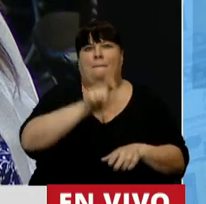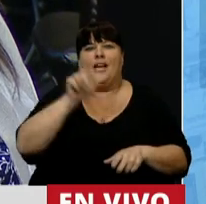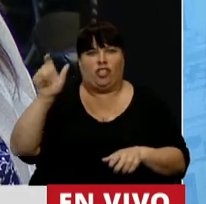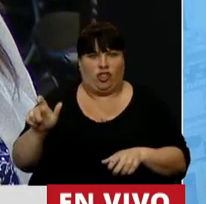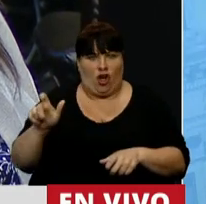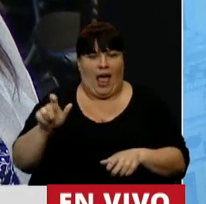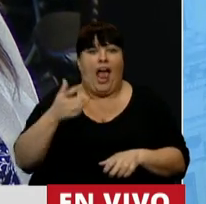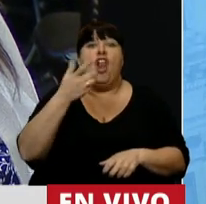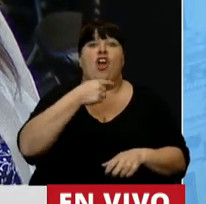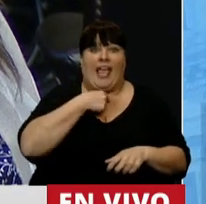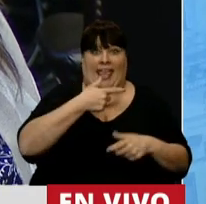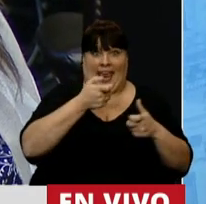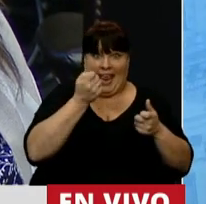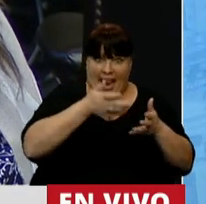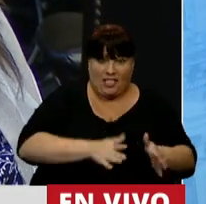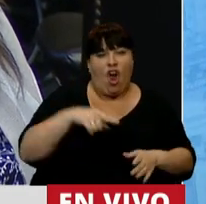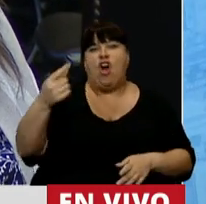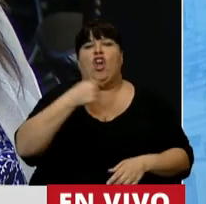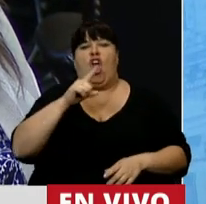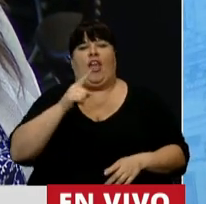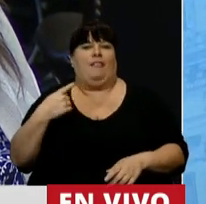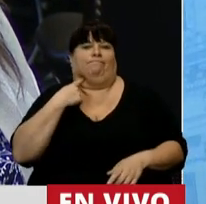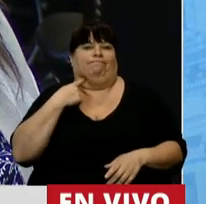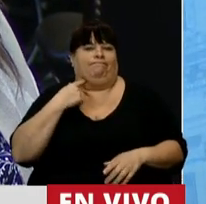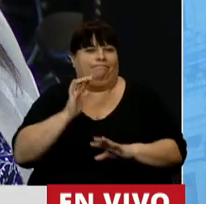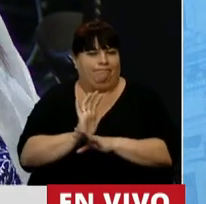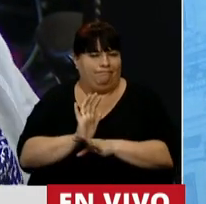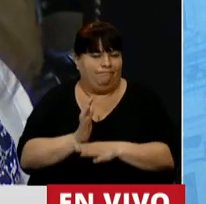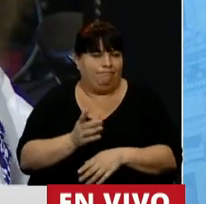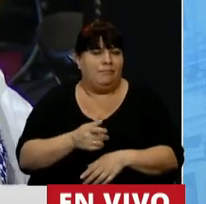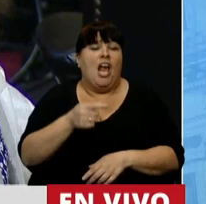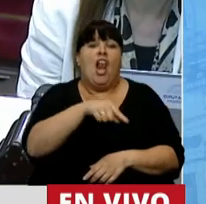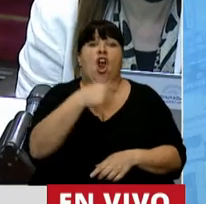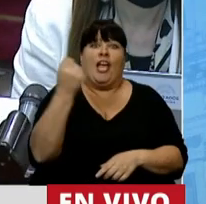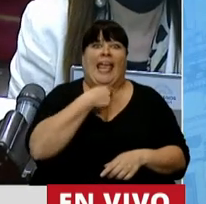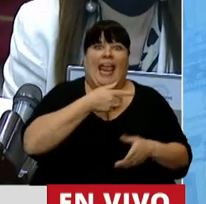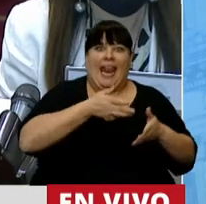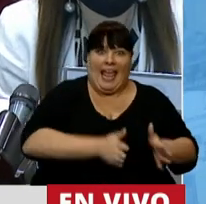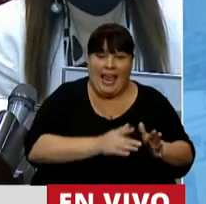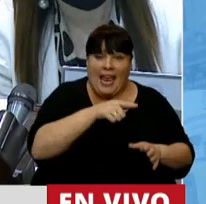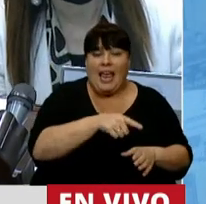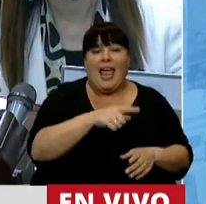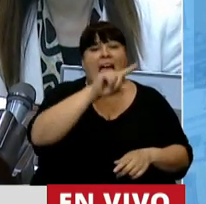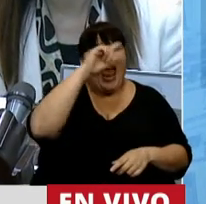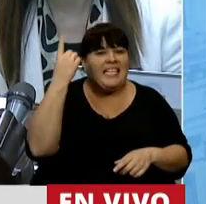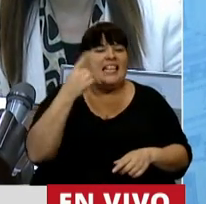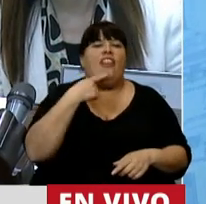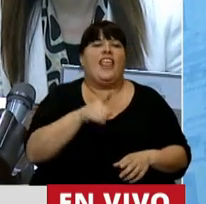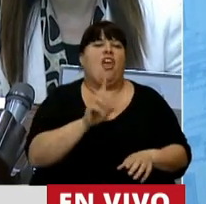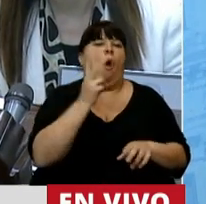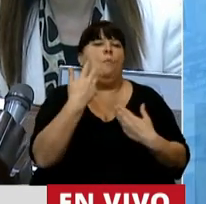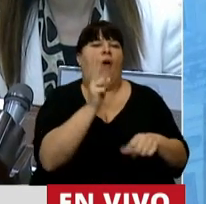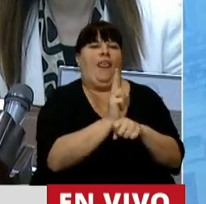los deseados y los indeseados. A los deseados, el Estado ha decidido